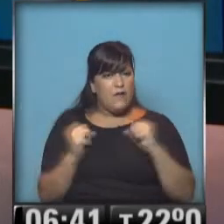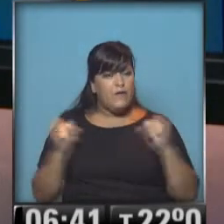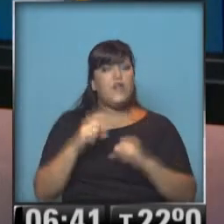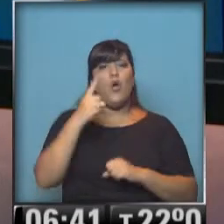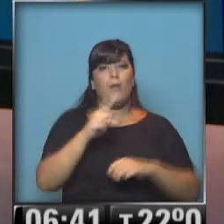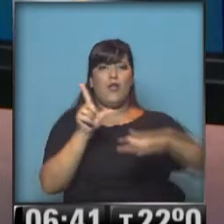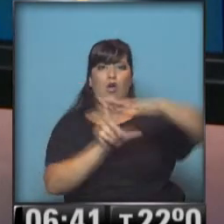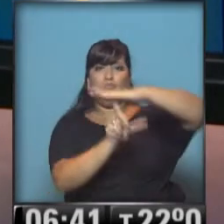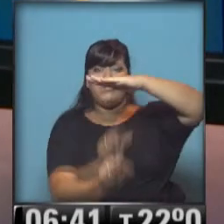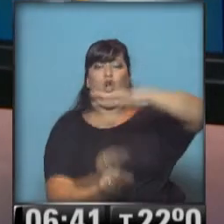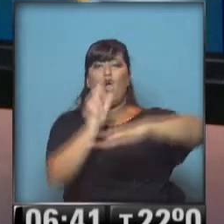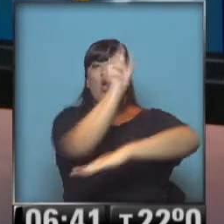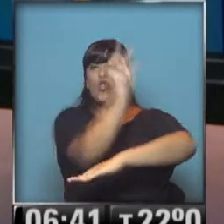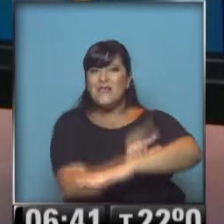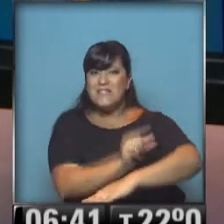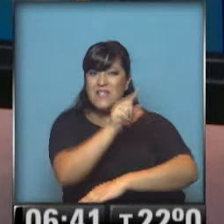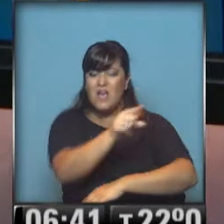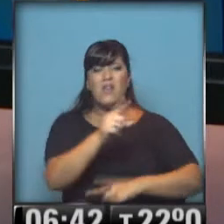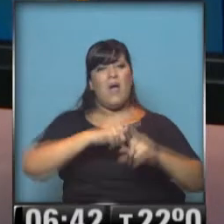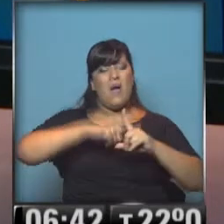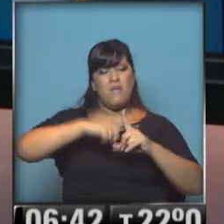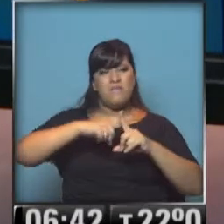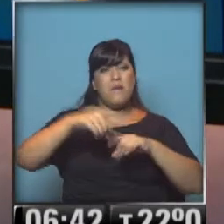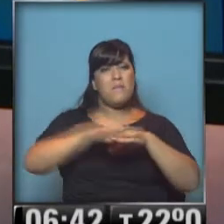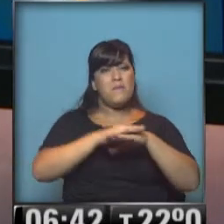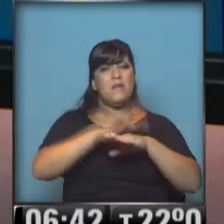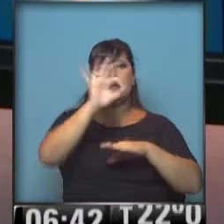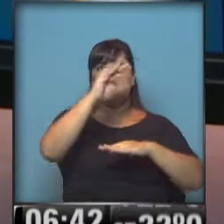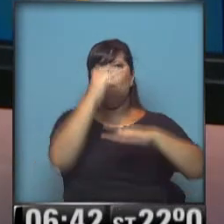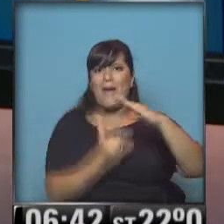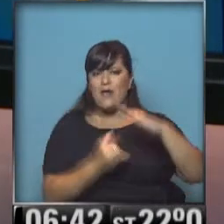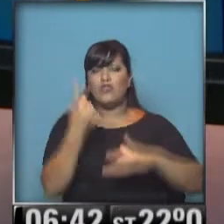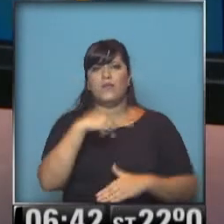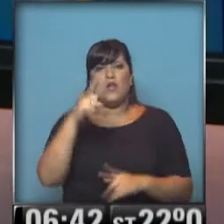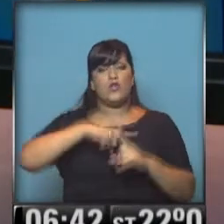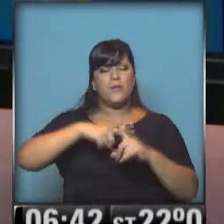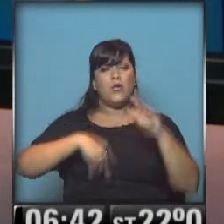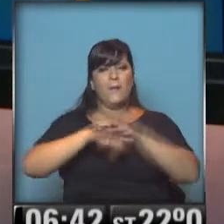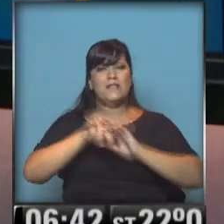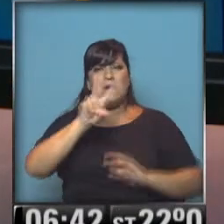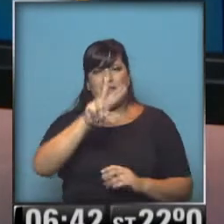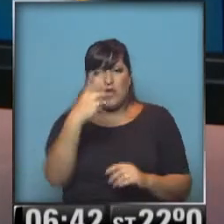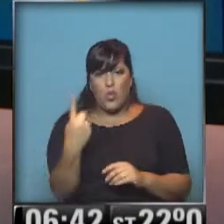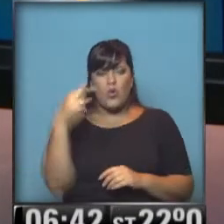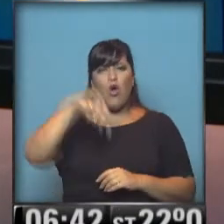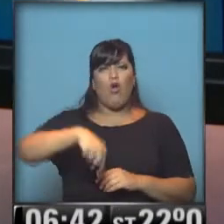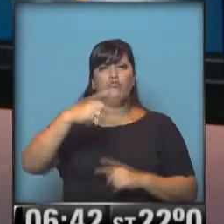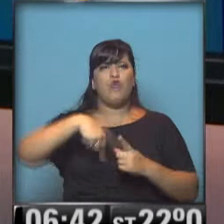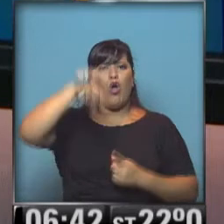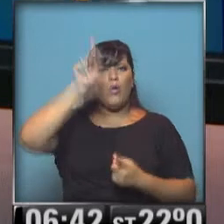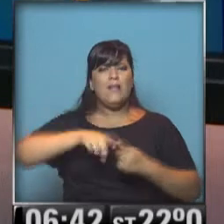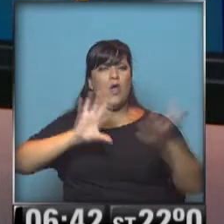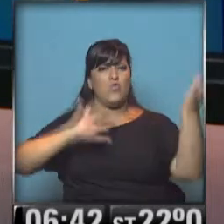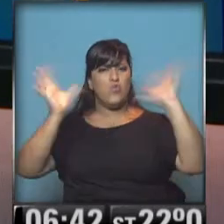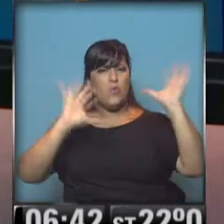de la región cordillerana, con mínimas en algunas zonas debajo de los 0 grados, las máximas rondarán los 21 grados en una jornada con cielo que irá de